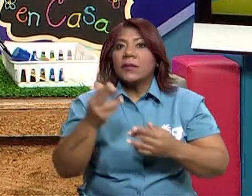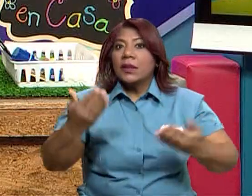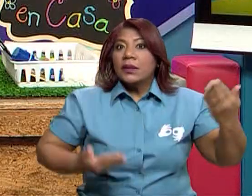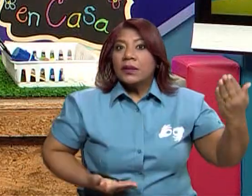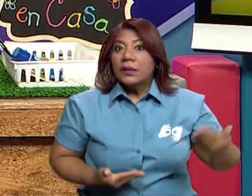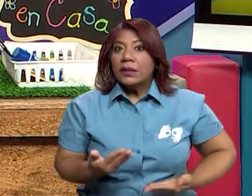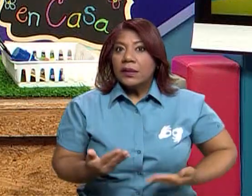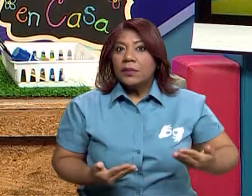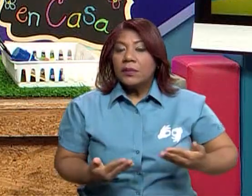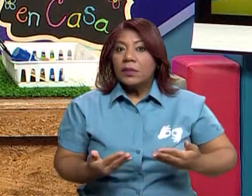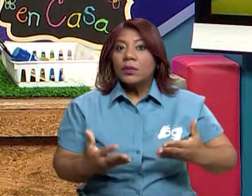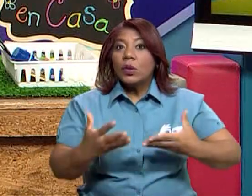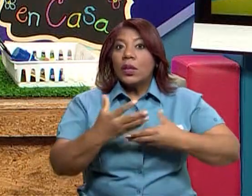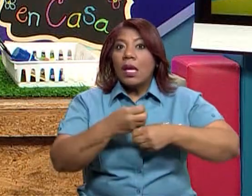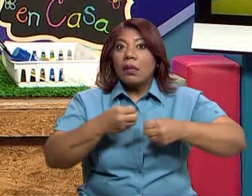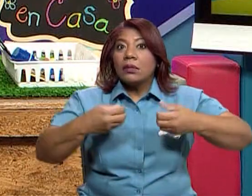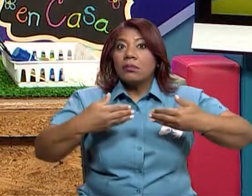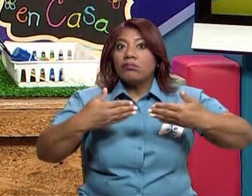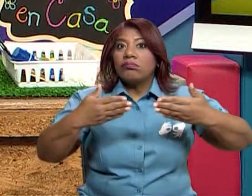realizamos, ahora te lo voy a explicar,